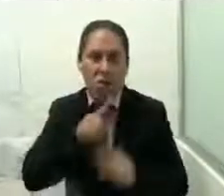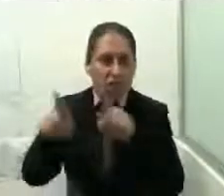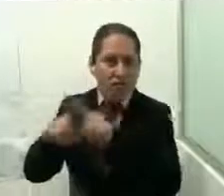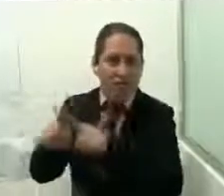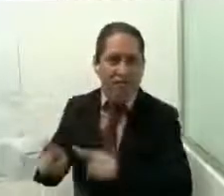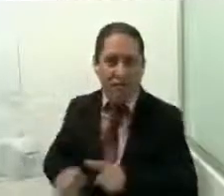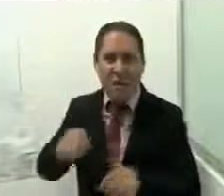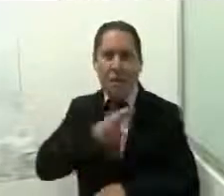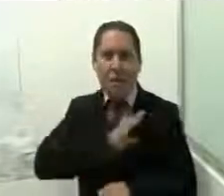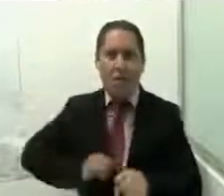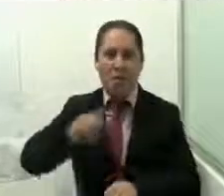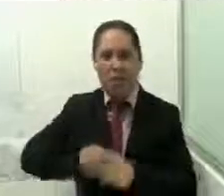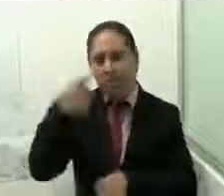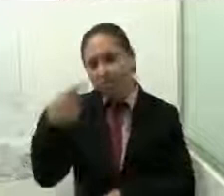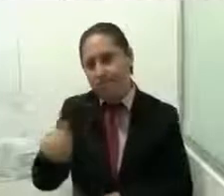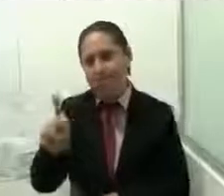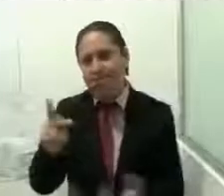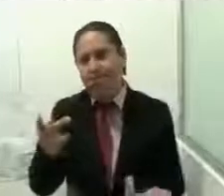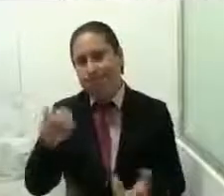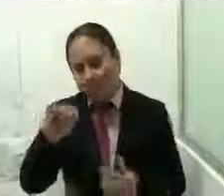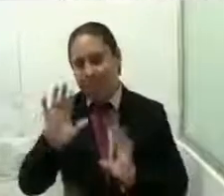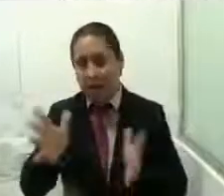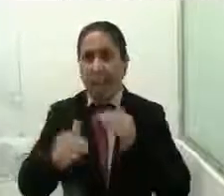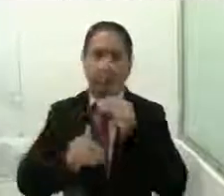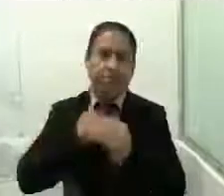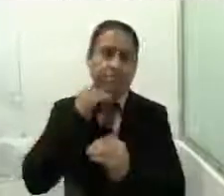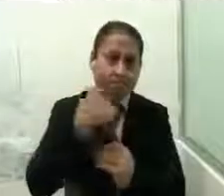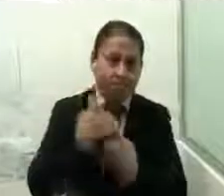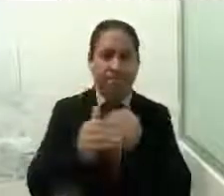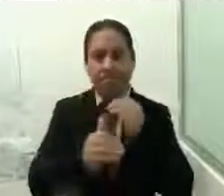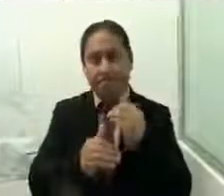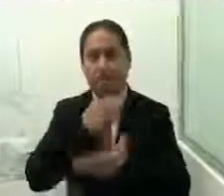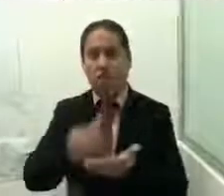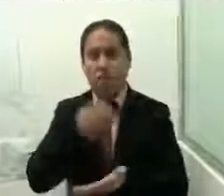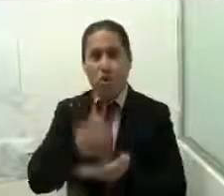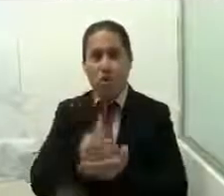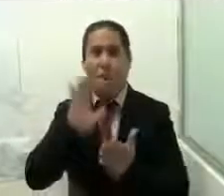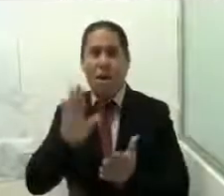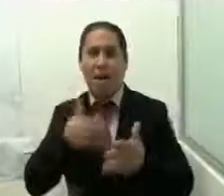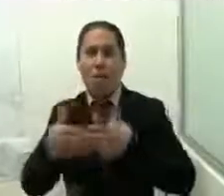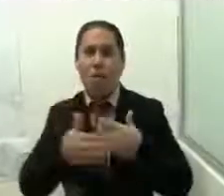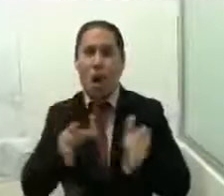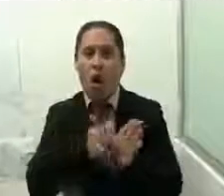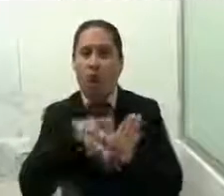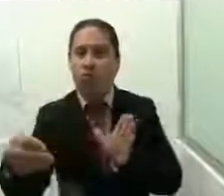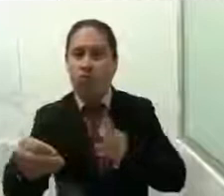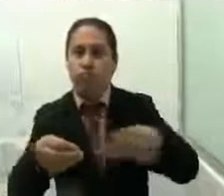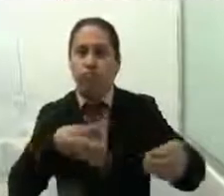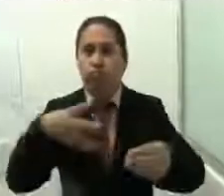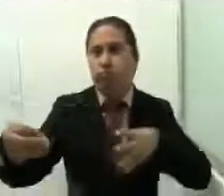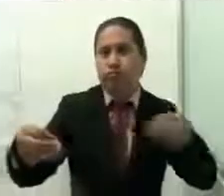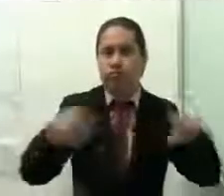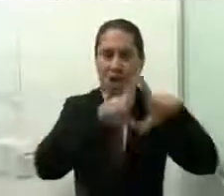municipios pero bueno es un gran avance es una ciudad modelo para muchos otros estados y bueno